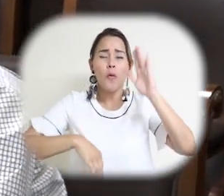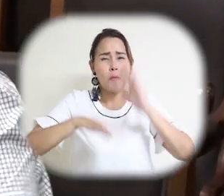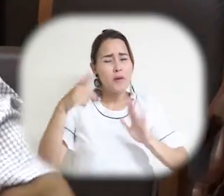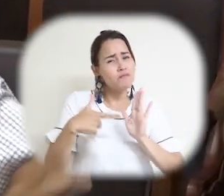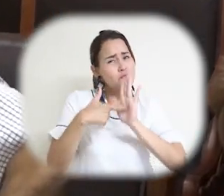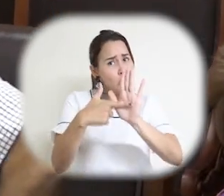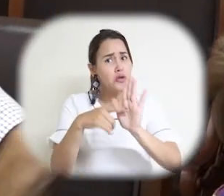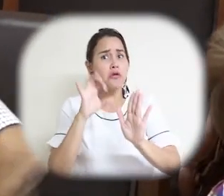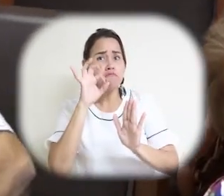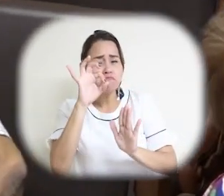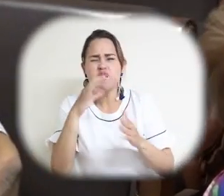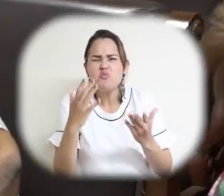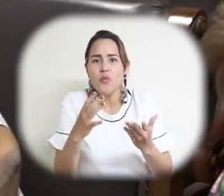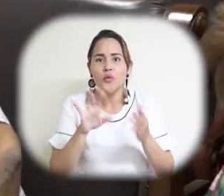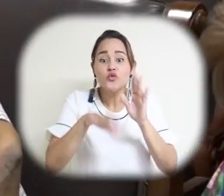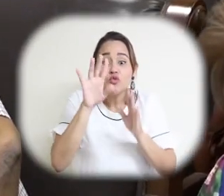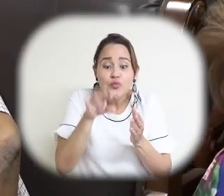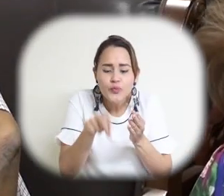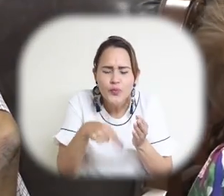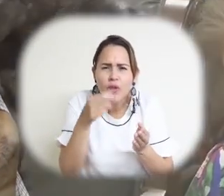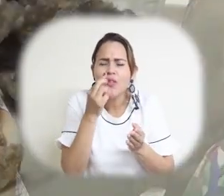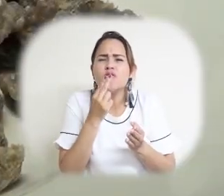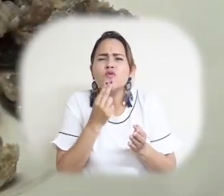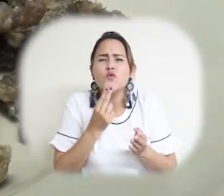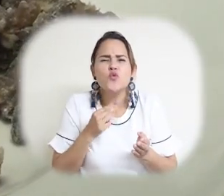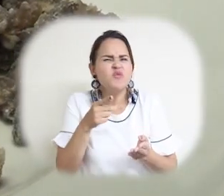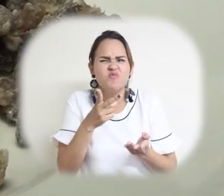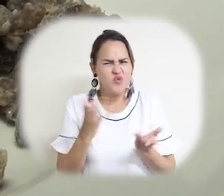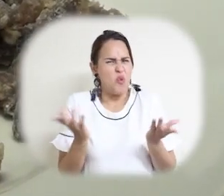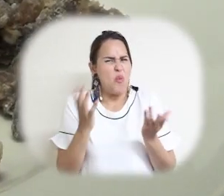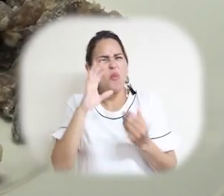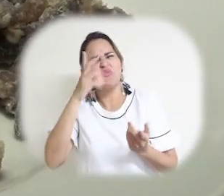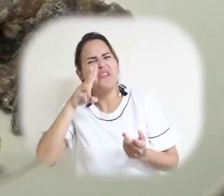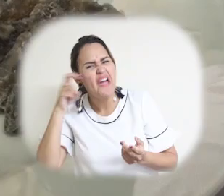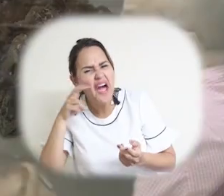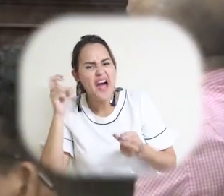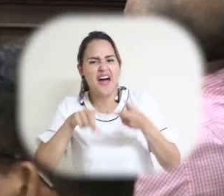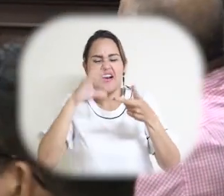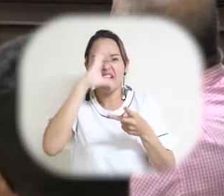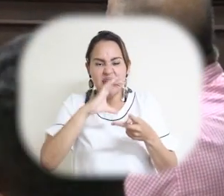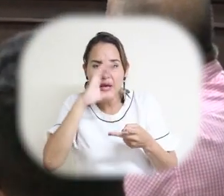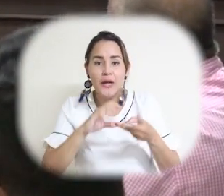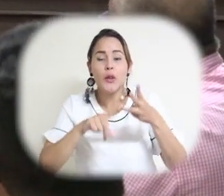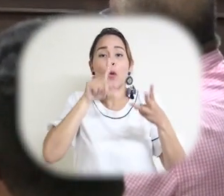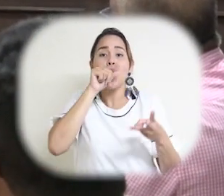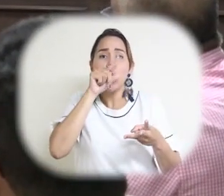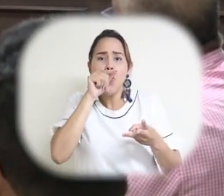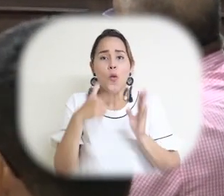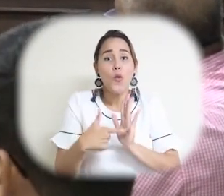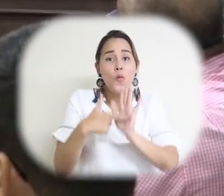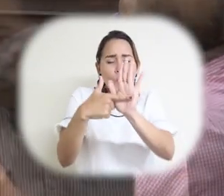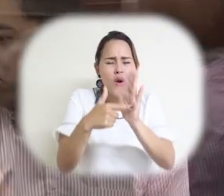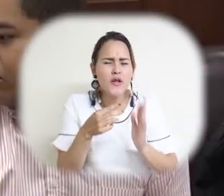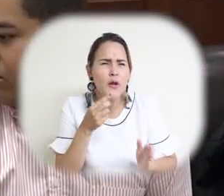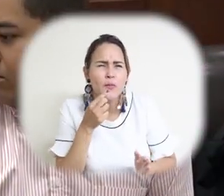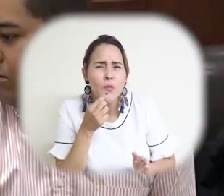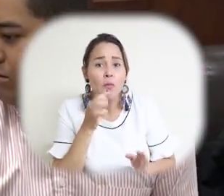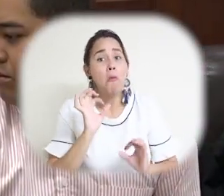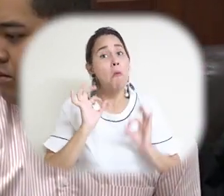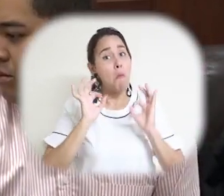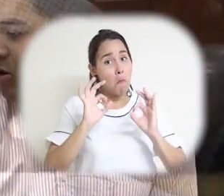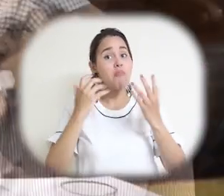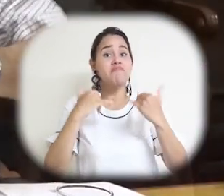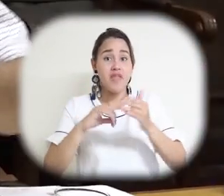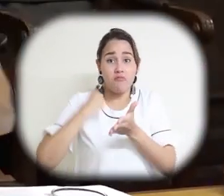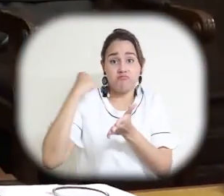de degustar un caramelo de base proteica de carne de res, pescado, cerdo y pollo, creado por ingenieros de la institución que recientemente